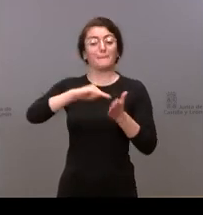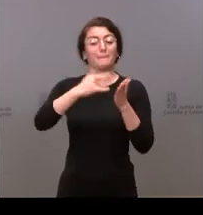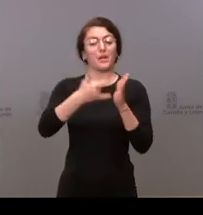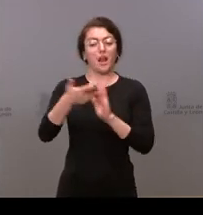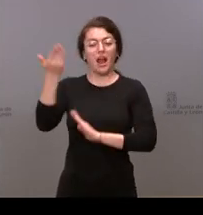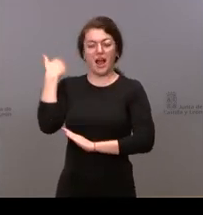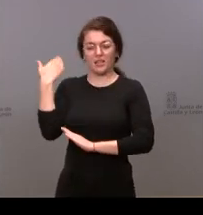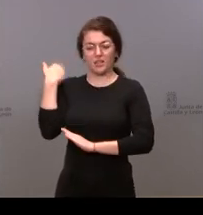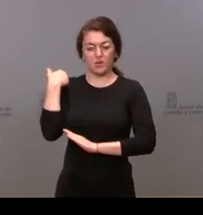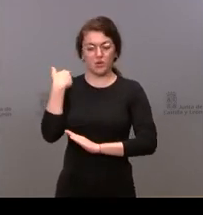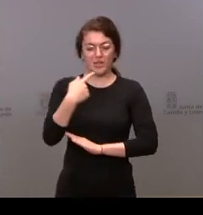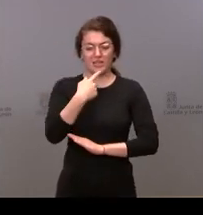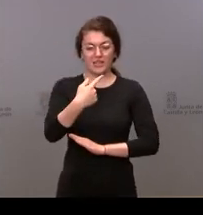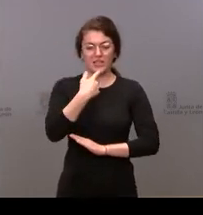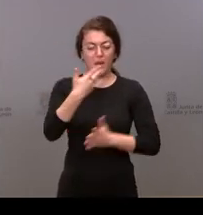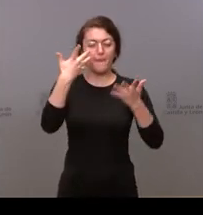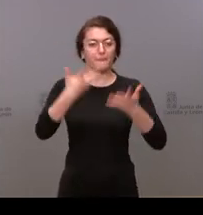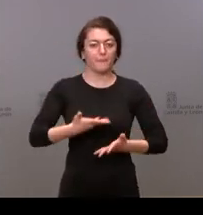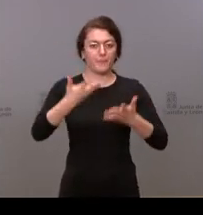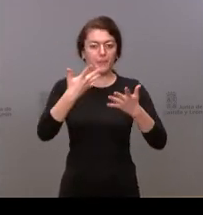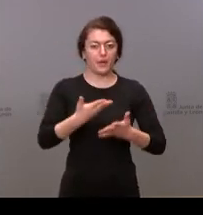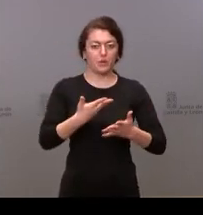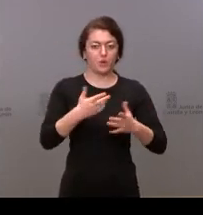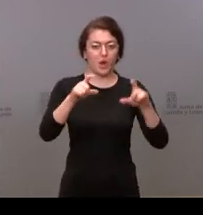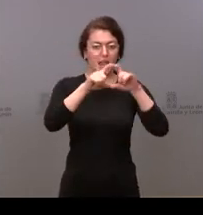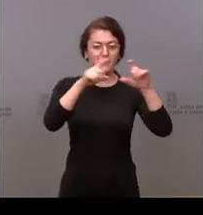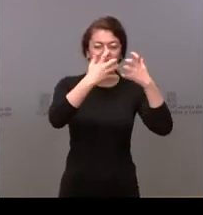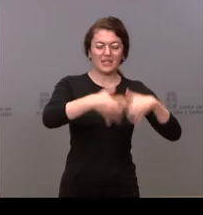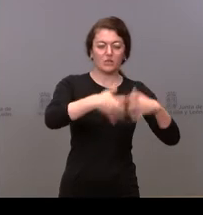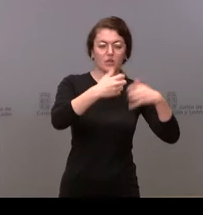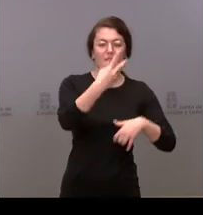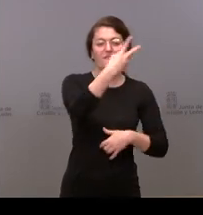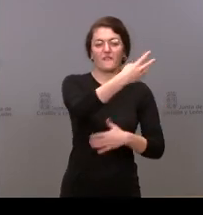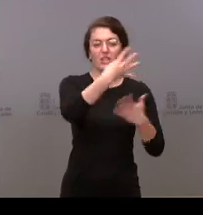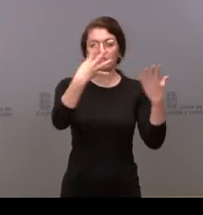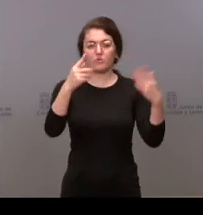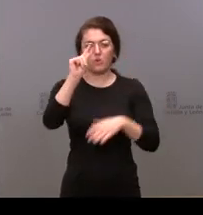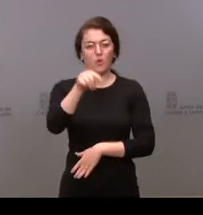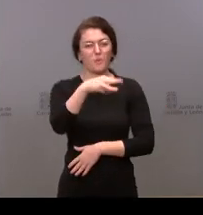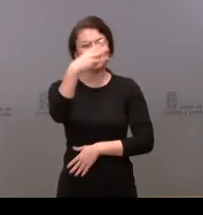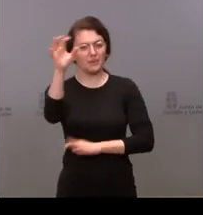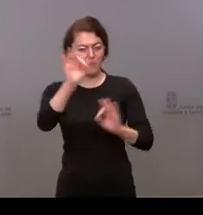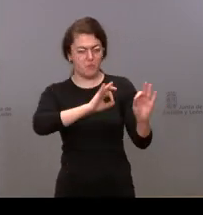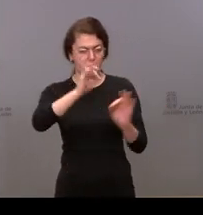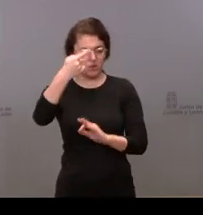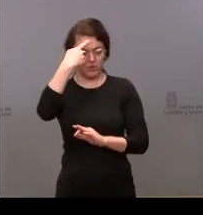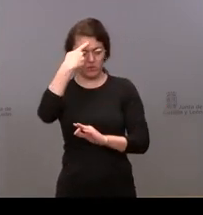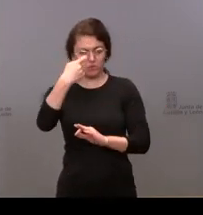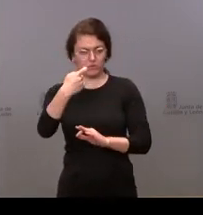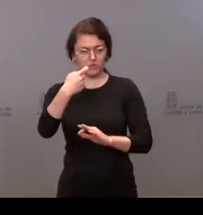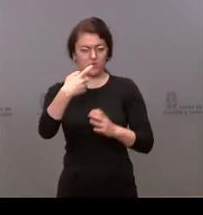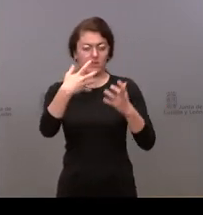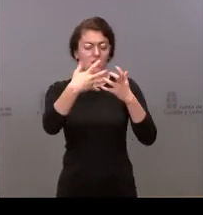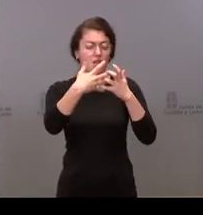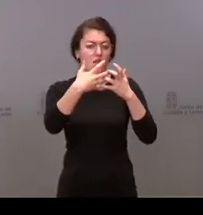de empresas industriales en la provincia de León del 19,3% creo recordar que a la provincia que mayor número de empresas industriales